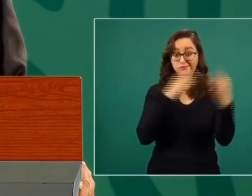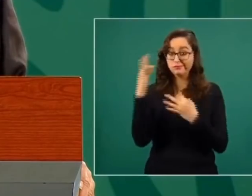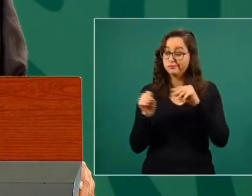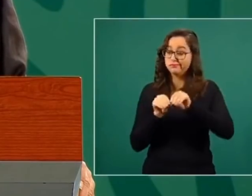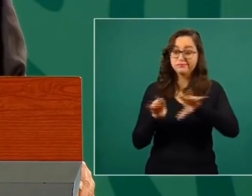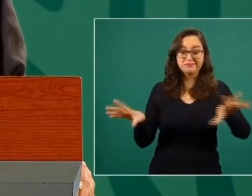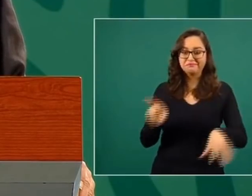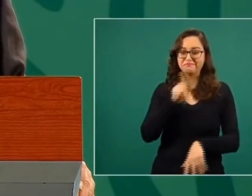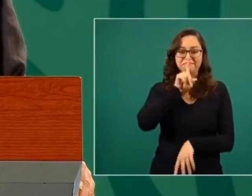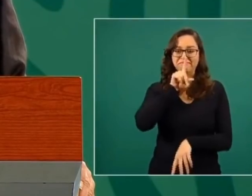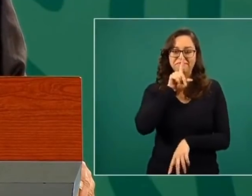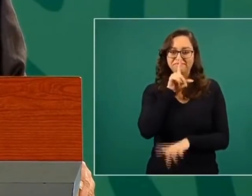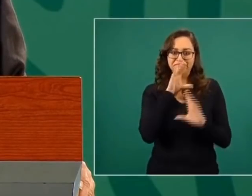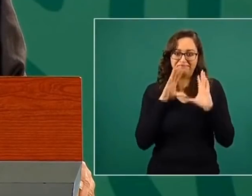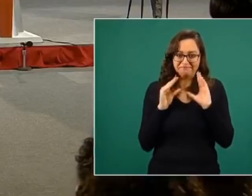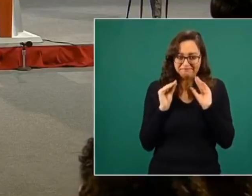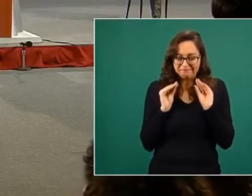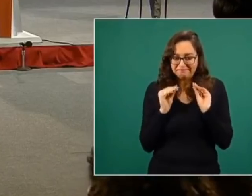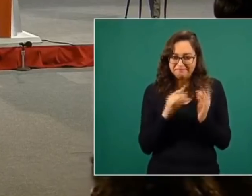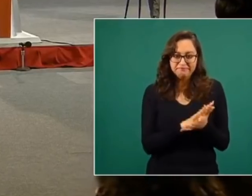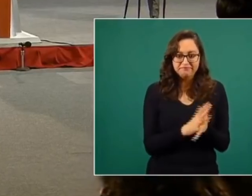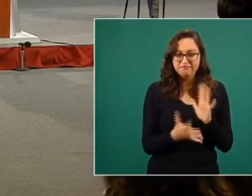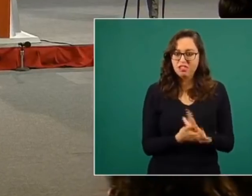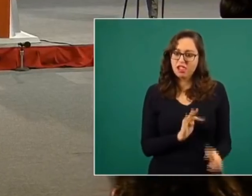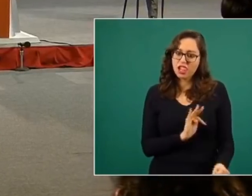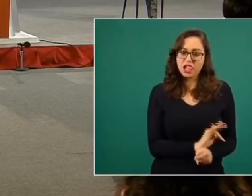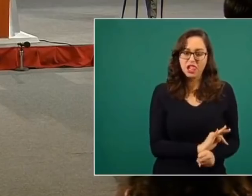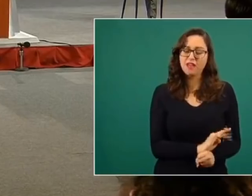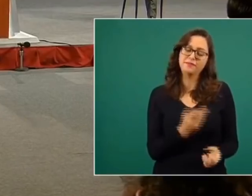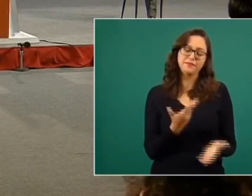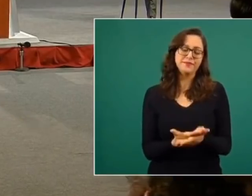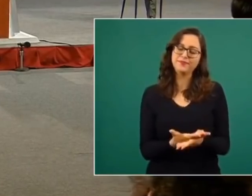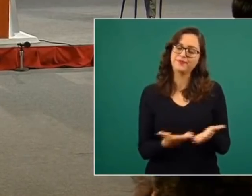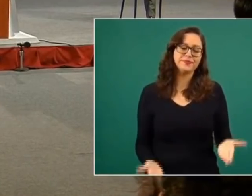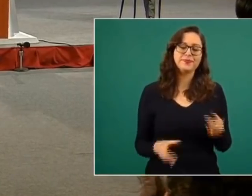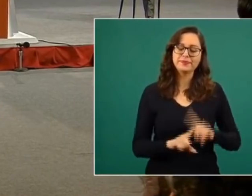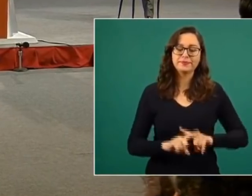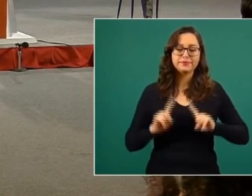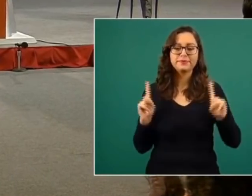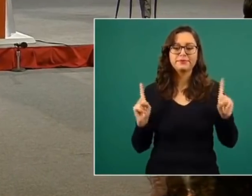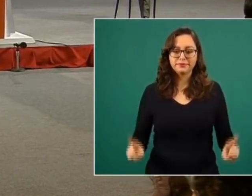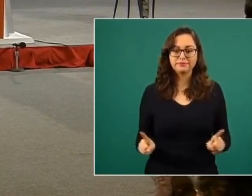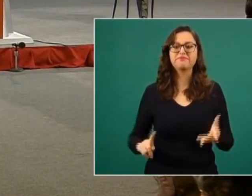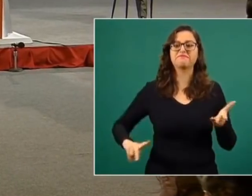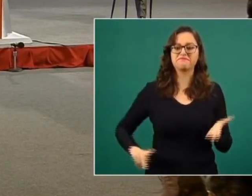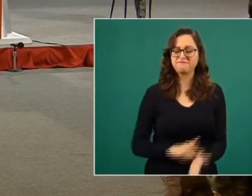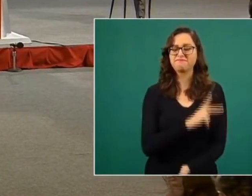ahora no entonces hay que denunciar